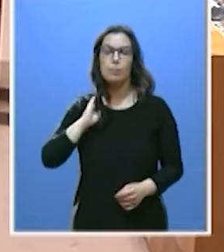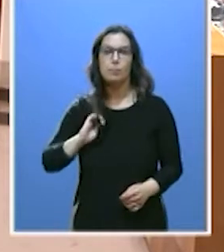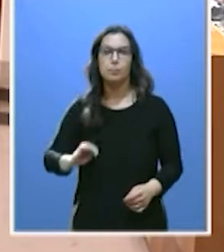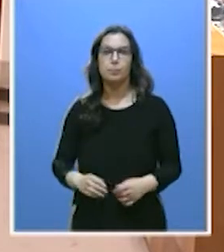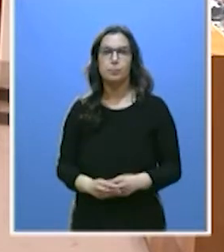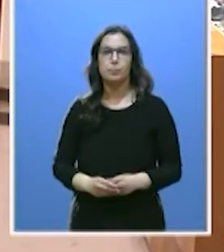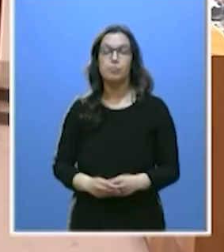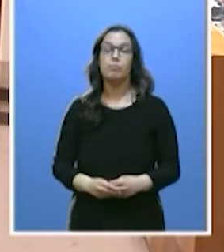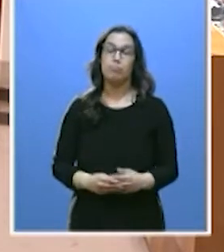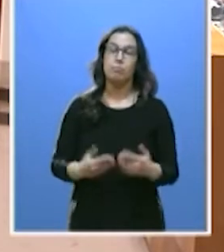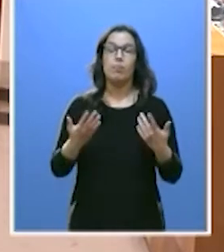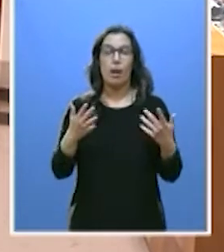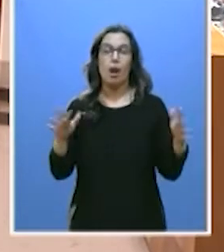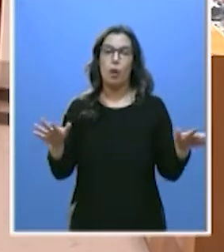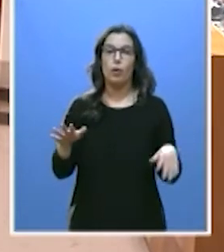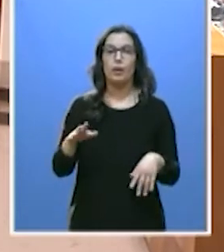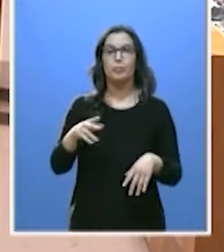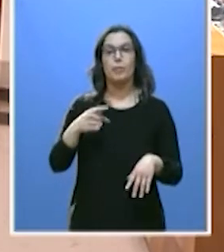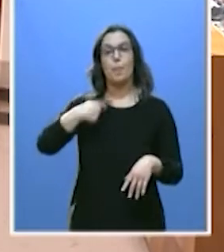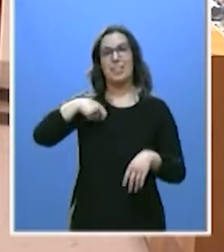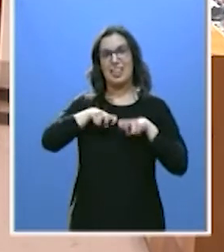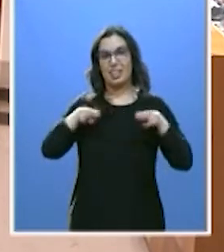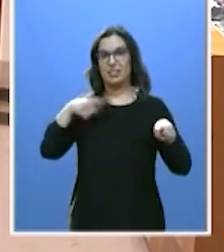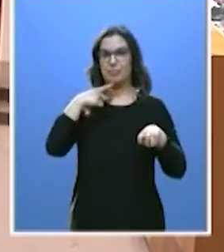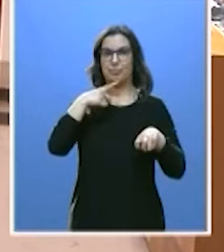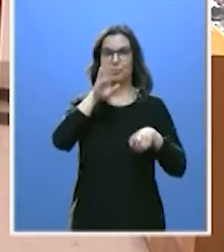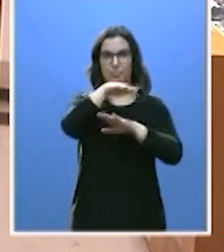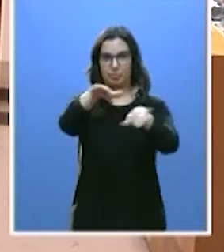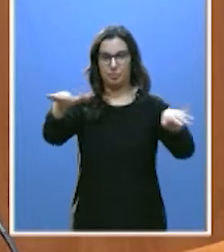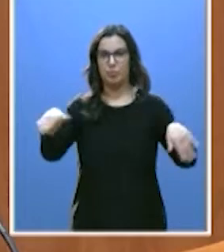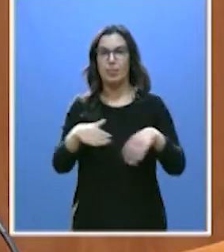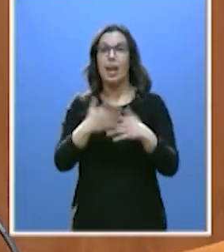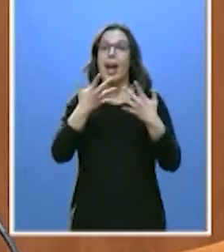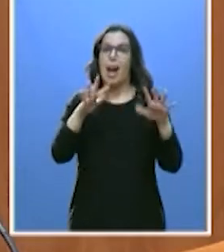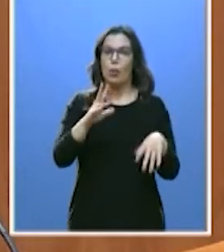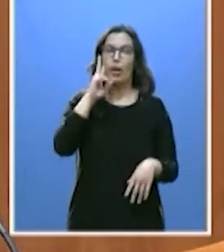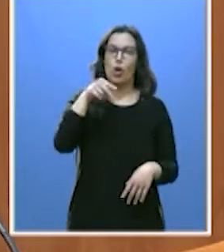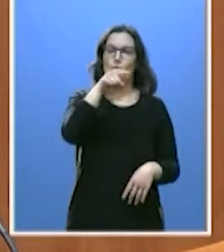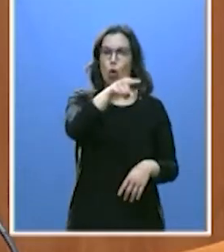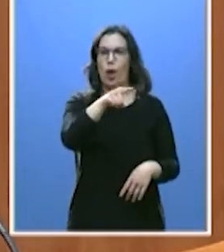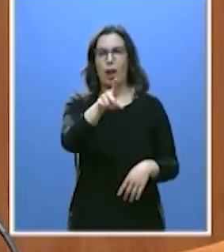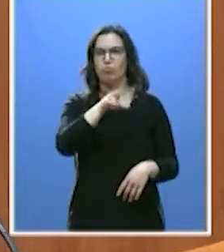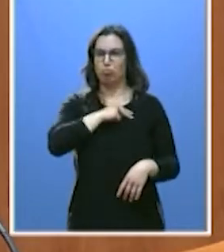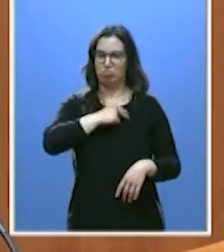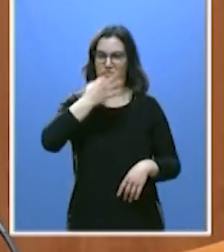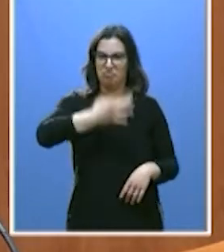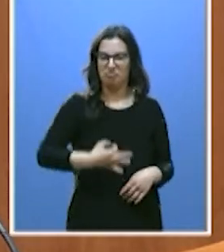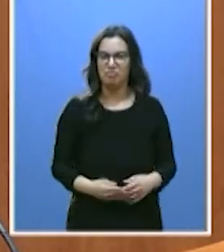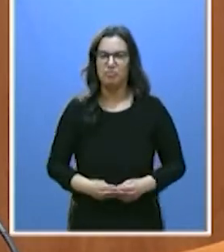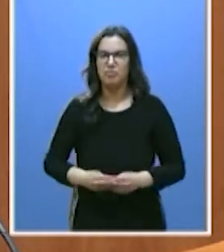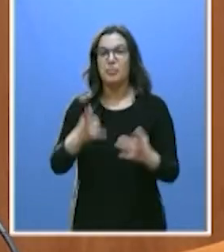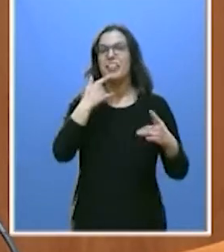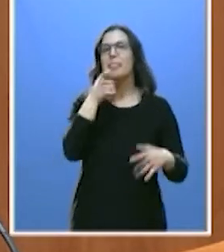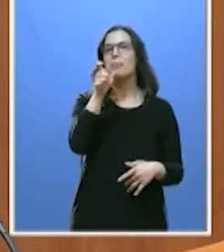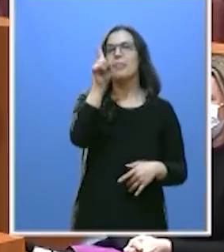Aunque le reconozco que ha hecho méritos sobrados. Mire, liderazgo. Es sin